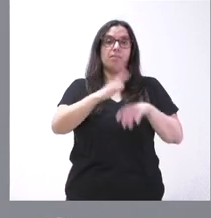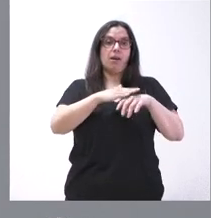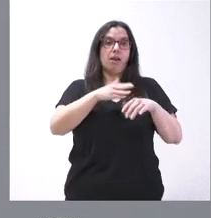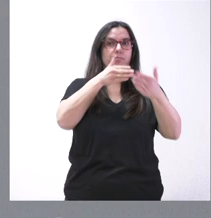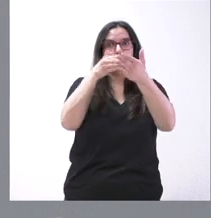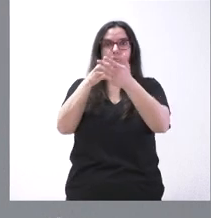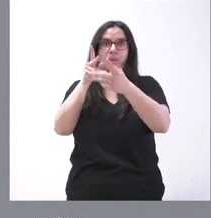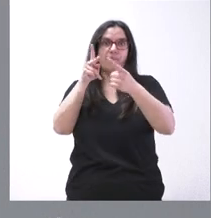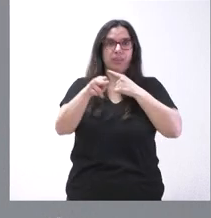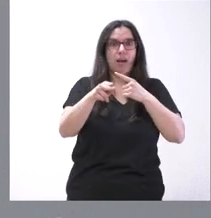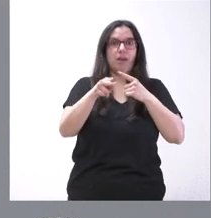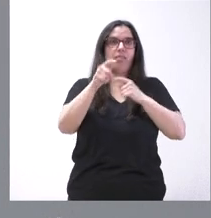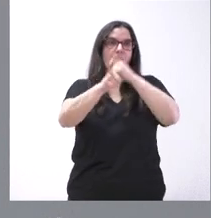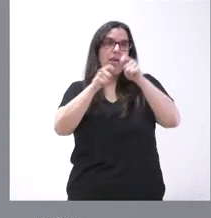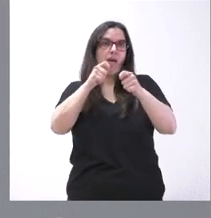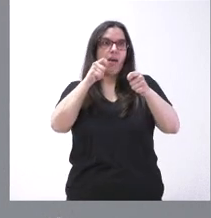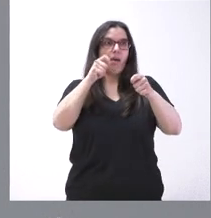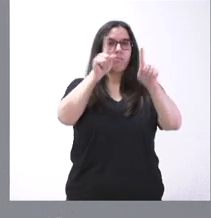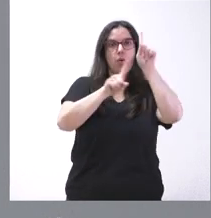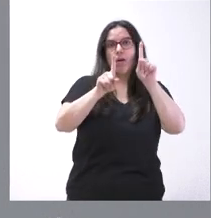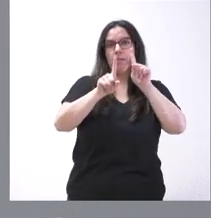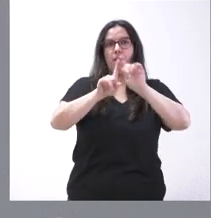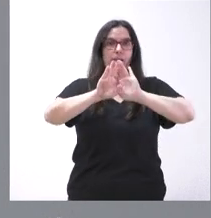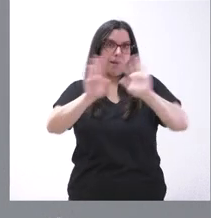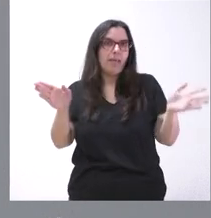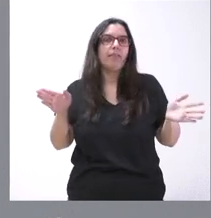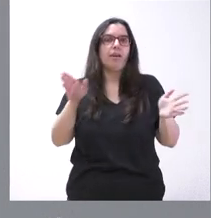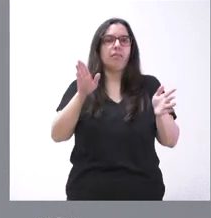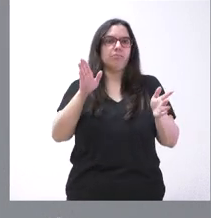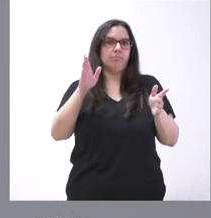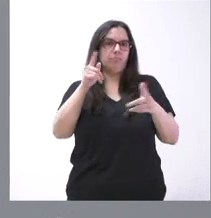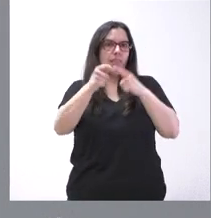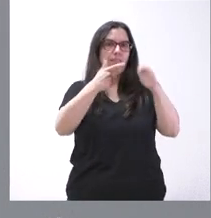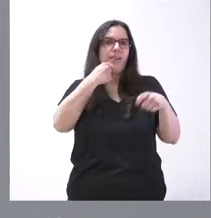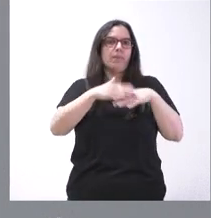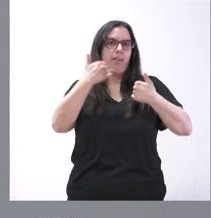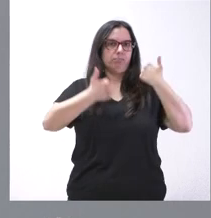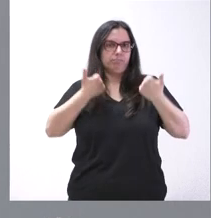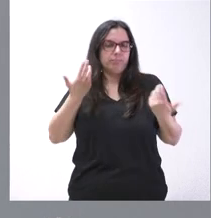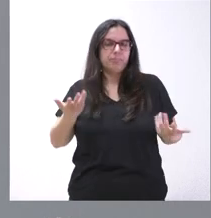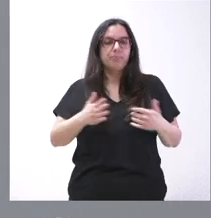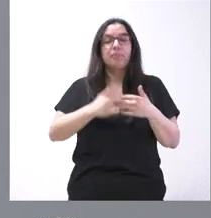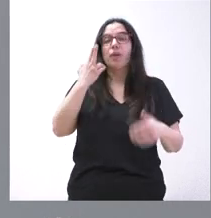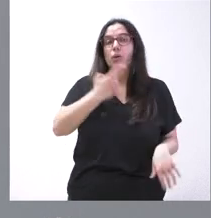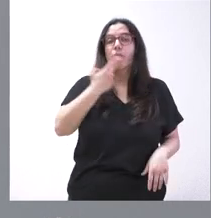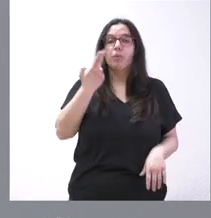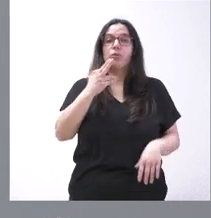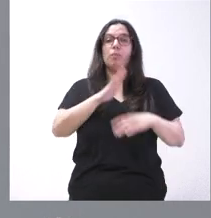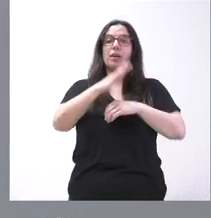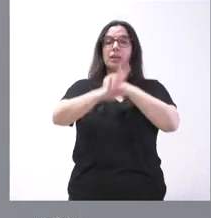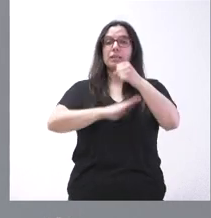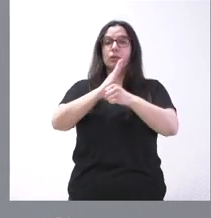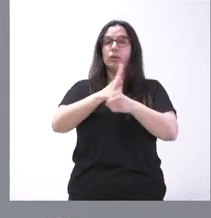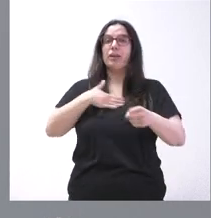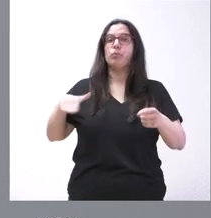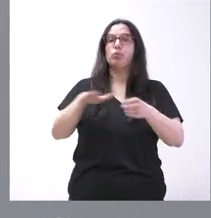trabas, impedimentos o muros que dificulten la competitividad de estas instalaciones. El compromiso, como les digo, en esta legislatura es llegar a las